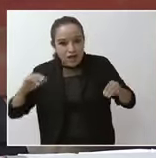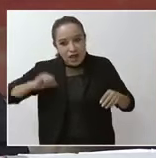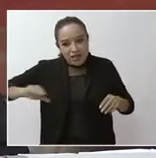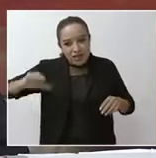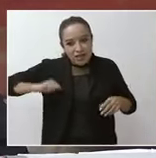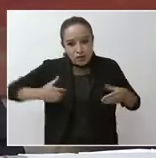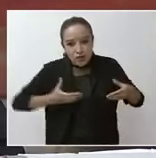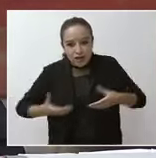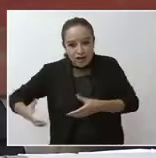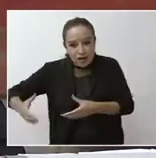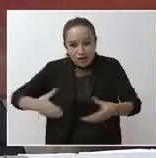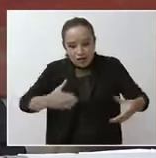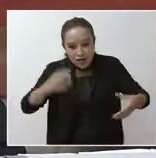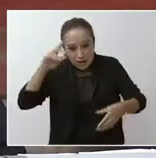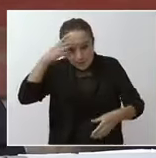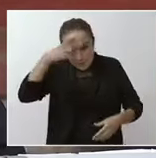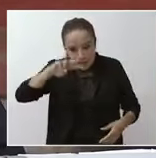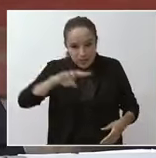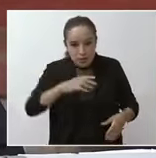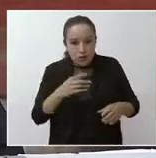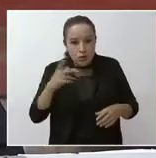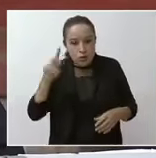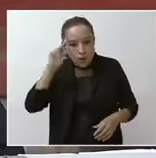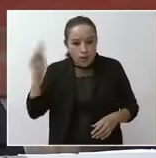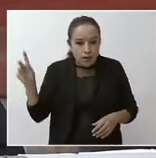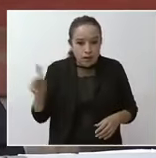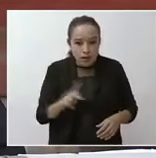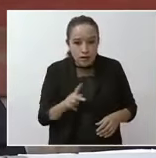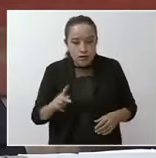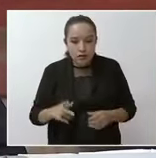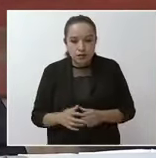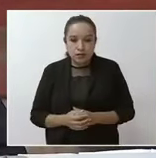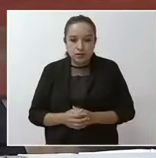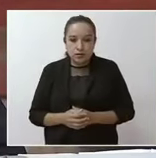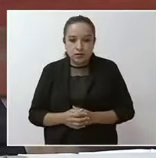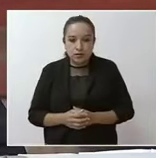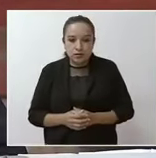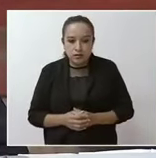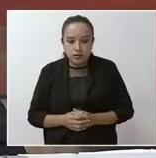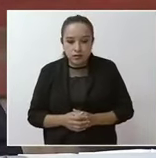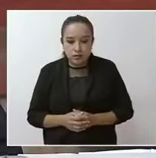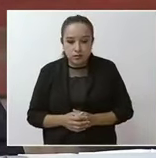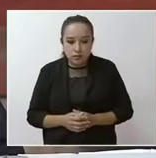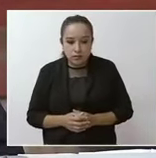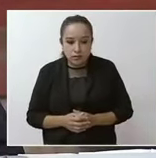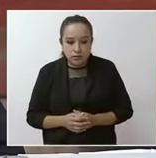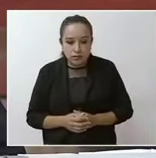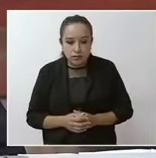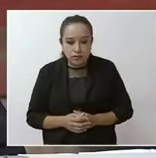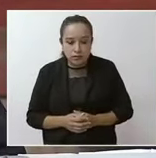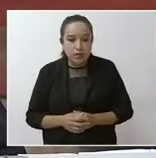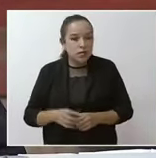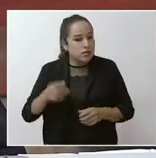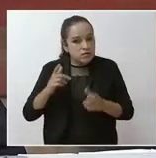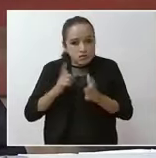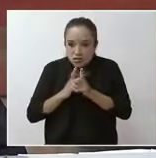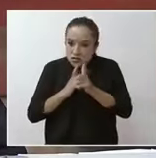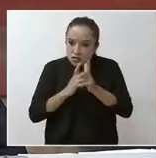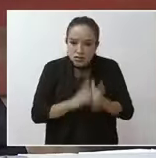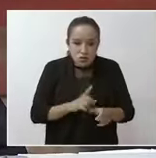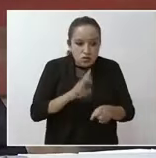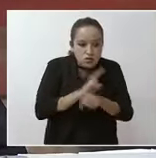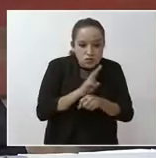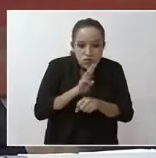CONAGUA apoyó con equipo de bombeo para abatir los niveles de inundación. Y sí, siguió la vigilancia de los